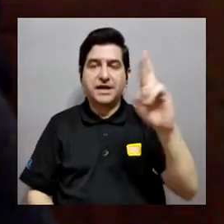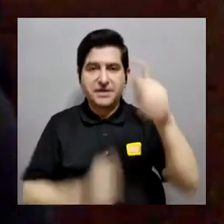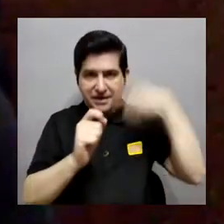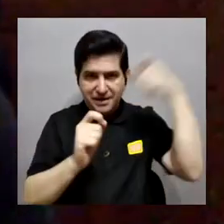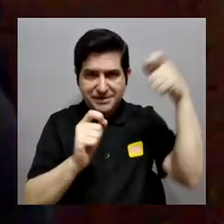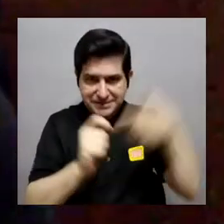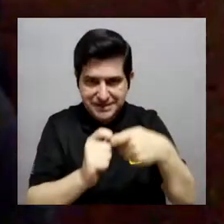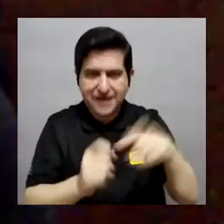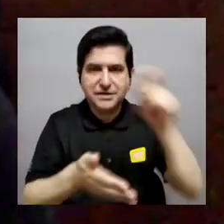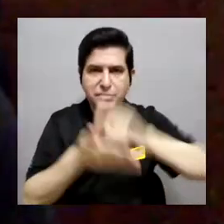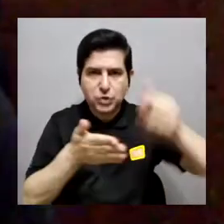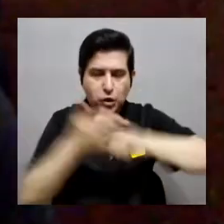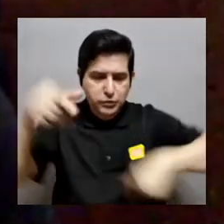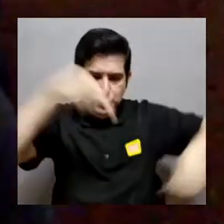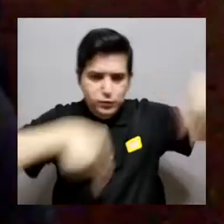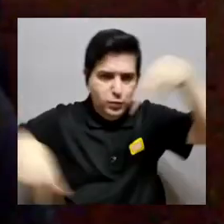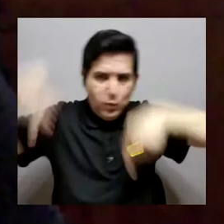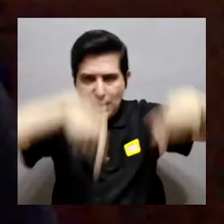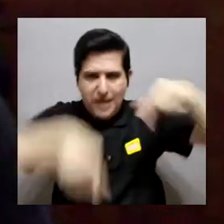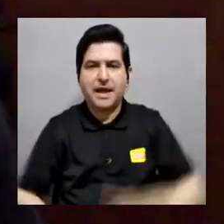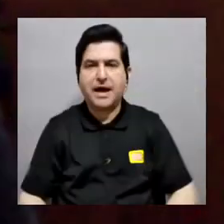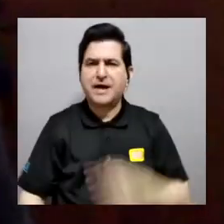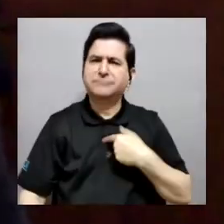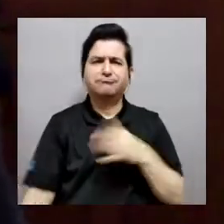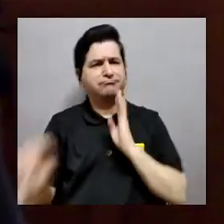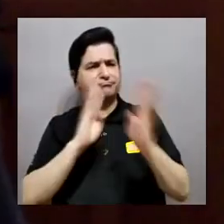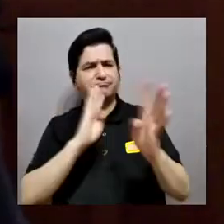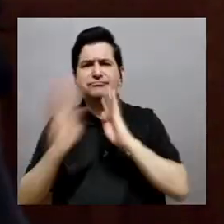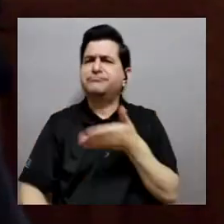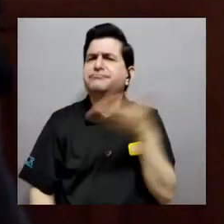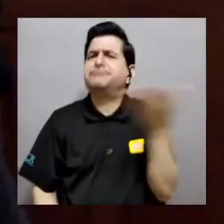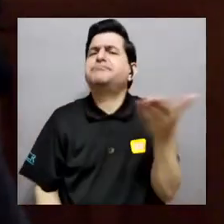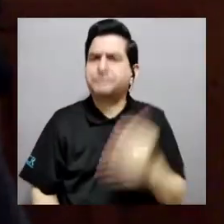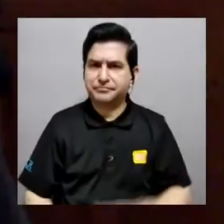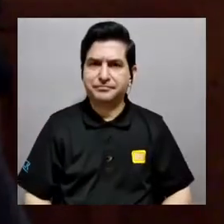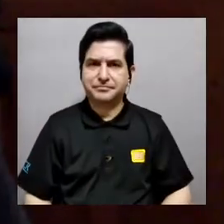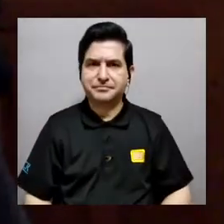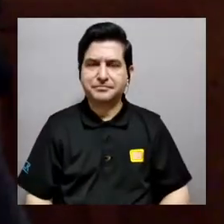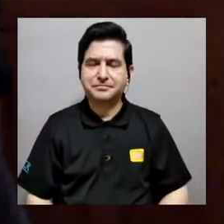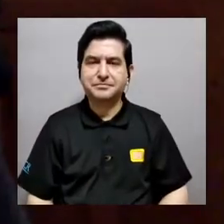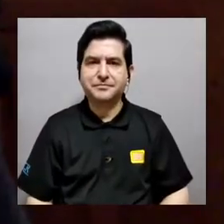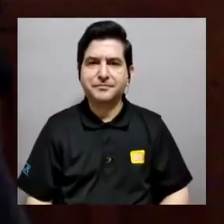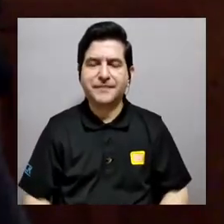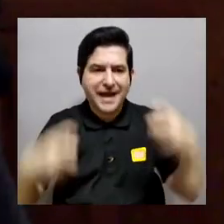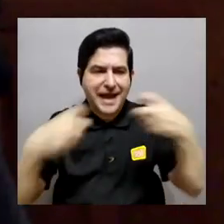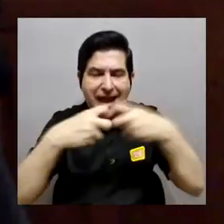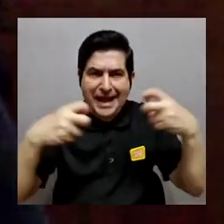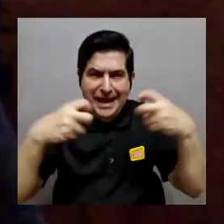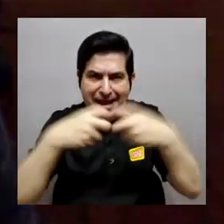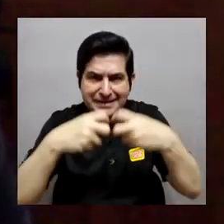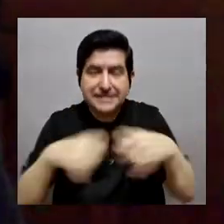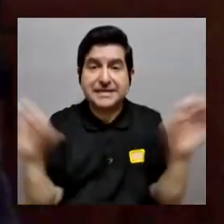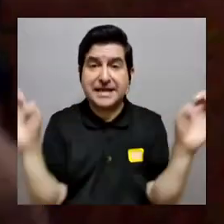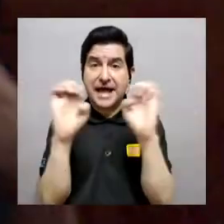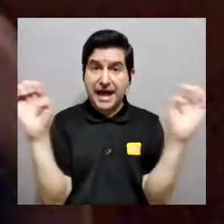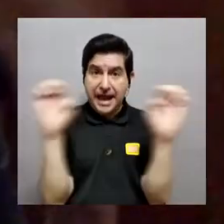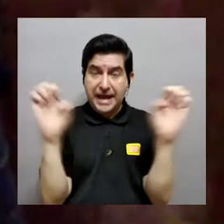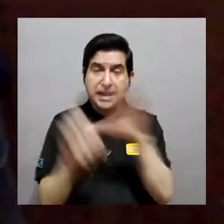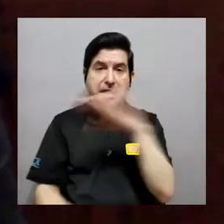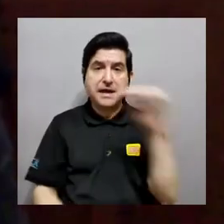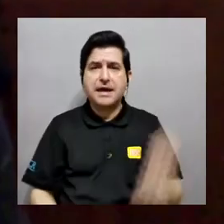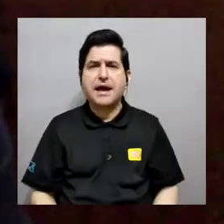específicamente en la Escuela de Química. Y voy a hablarles un poco acerca de la electricidad, la energía